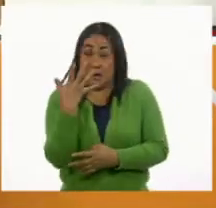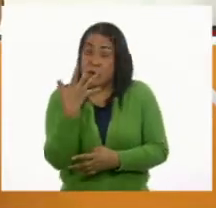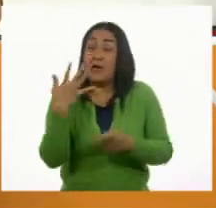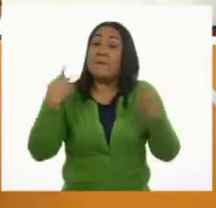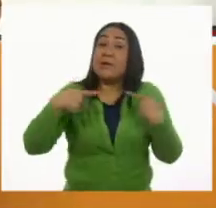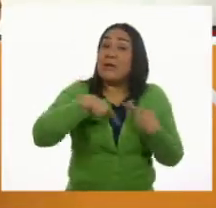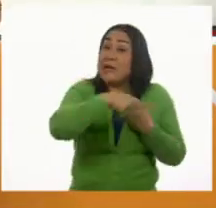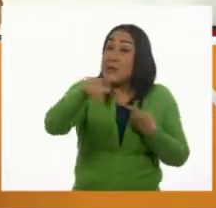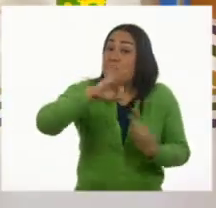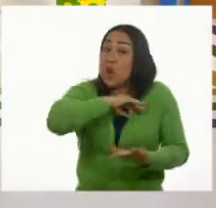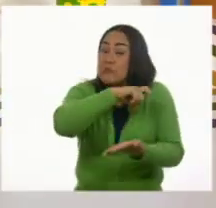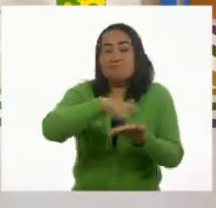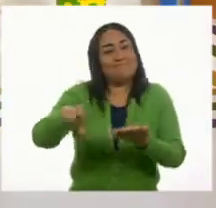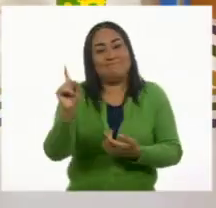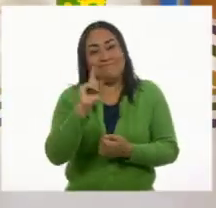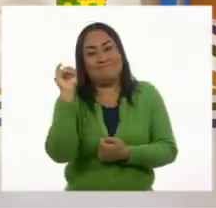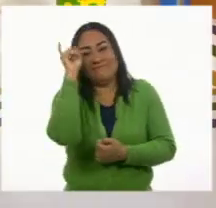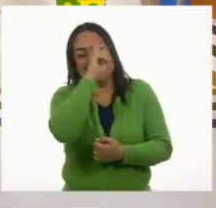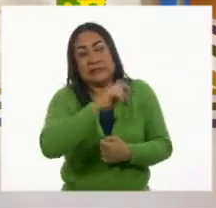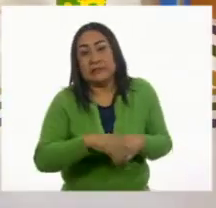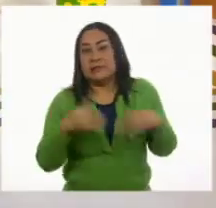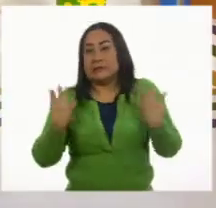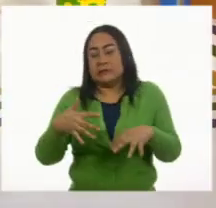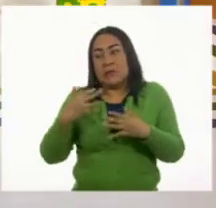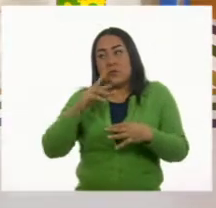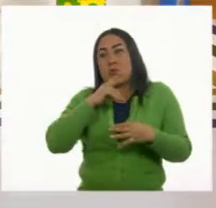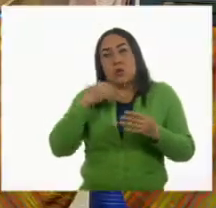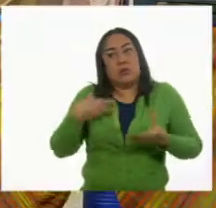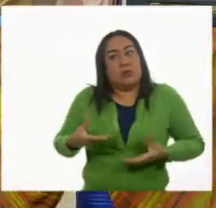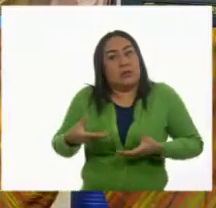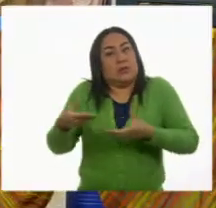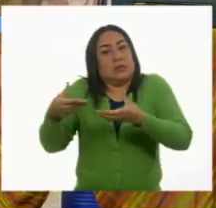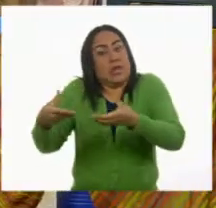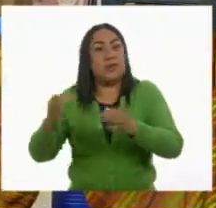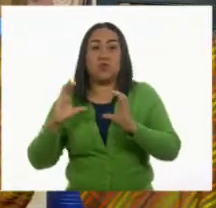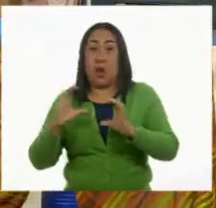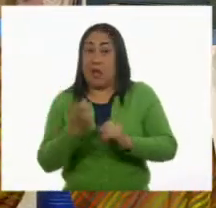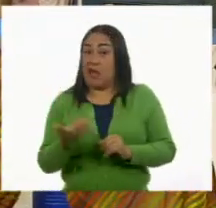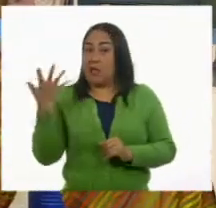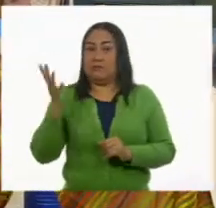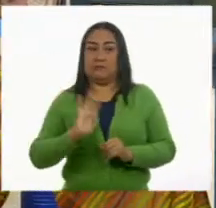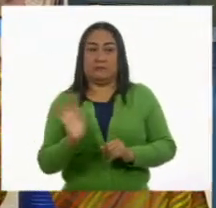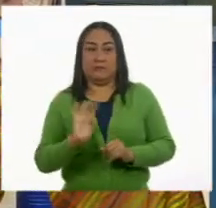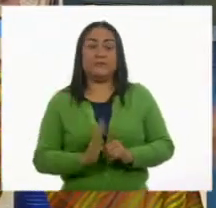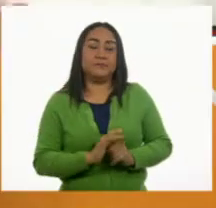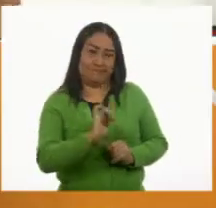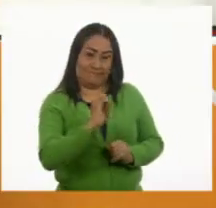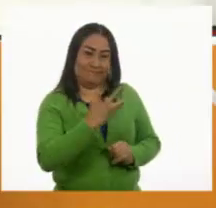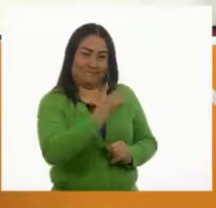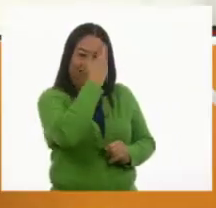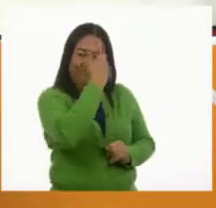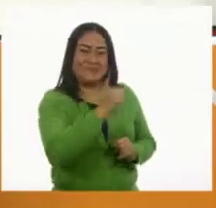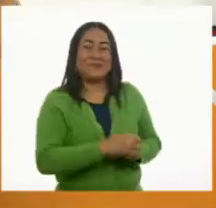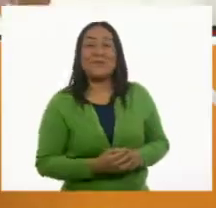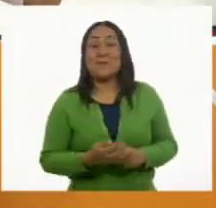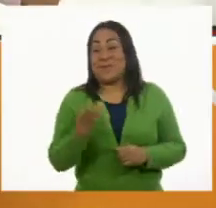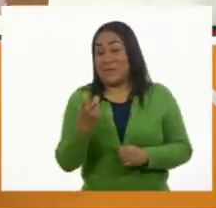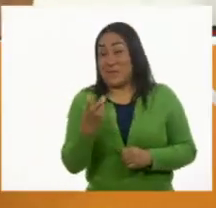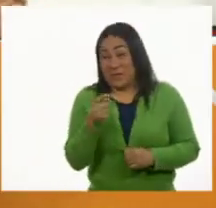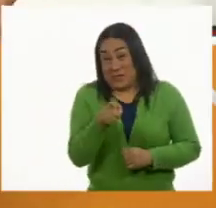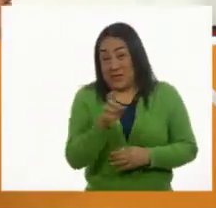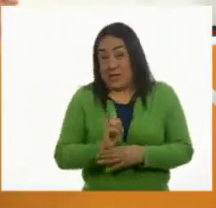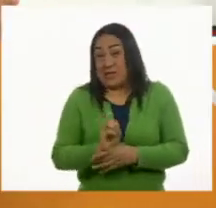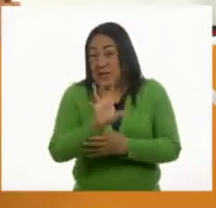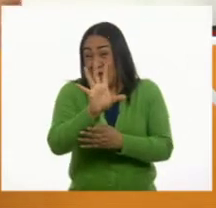personas podían tener uno en casa. Entonces, lo voy a dejar porque si es muy caro hay que cuidarlo. Así es, Pilar. Aquí está. Esos aparatos eran